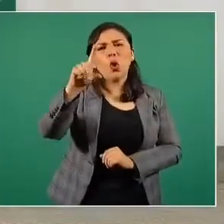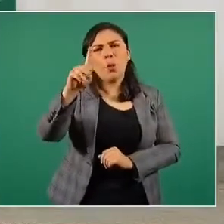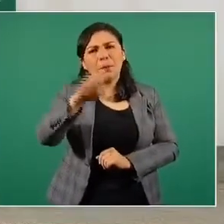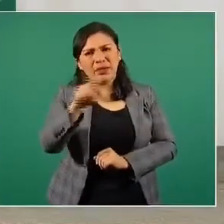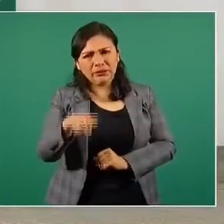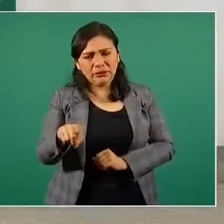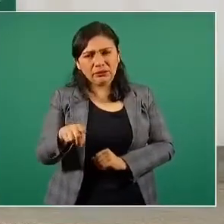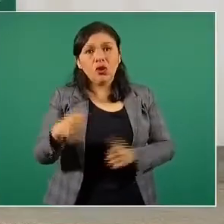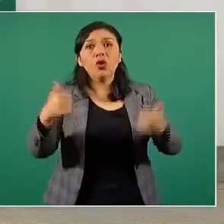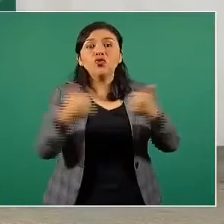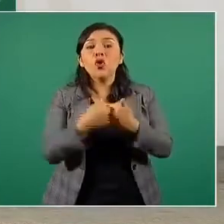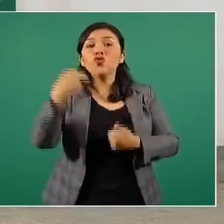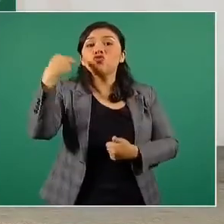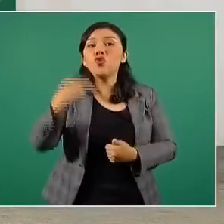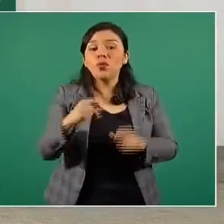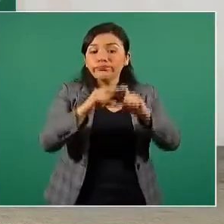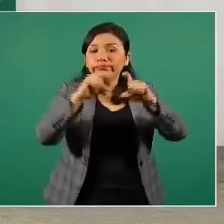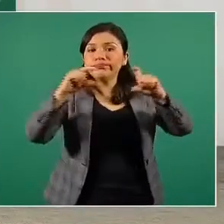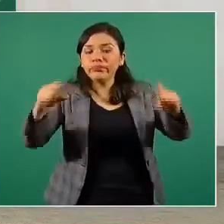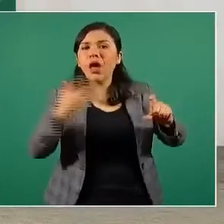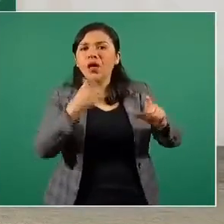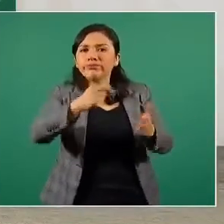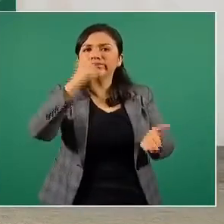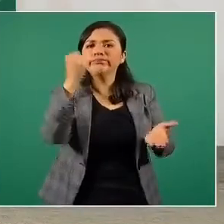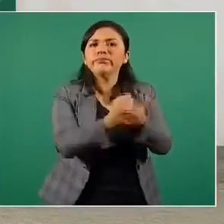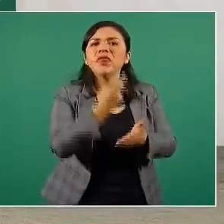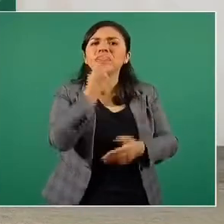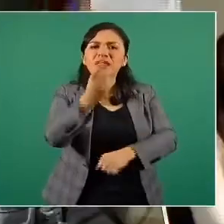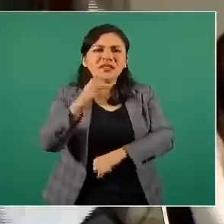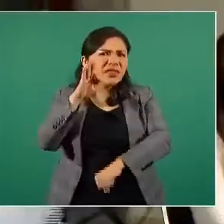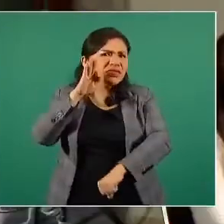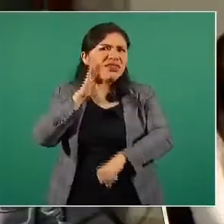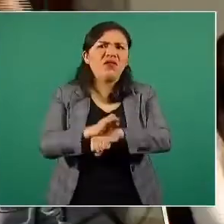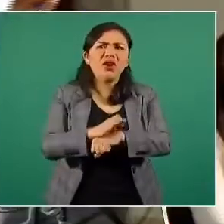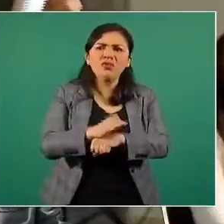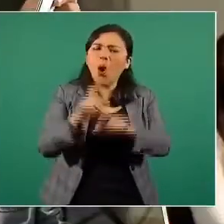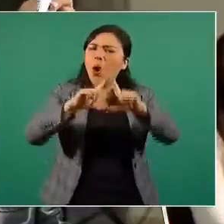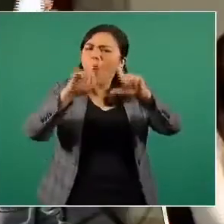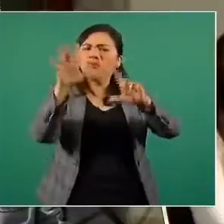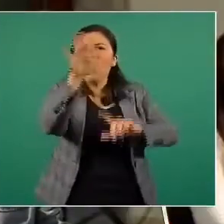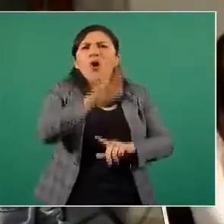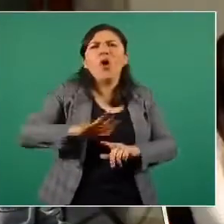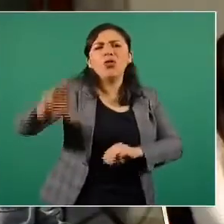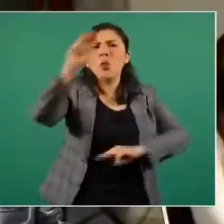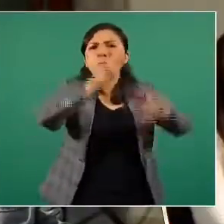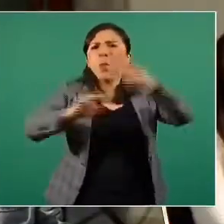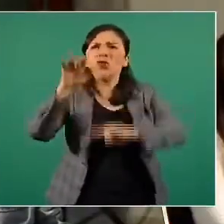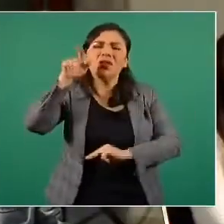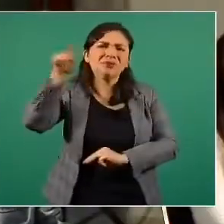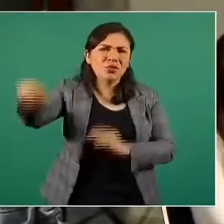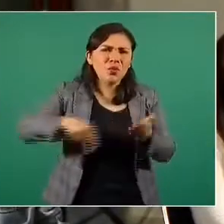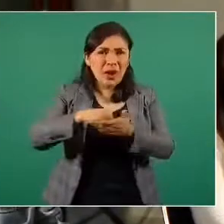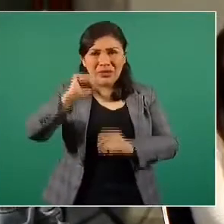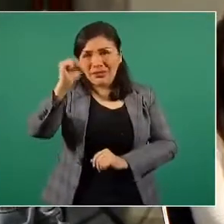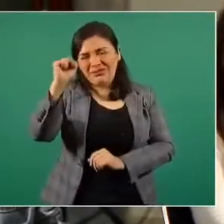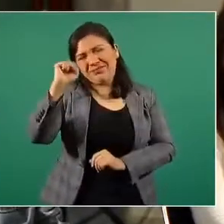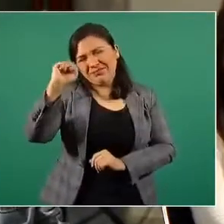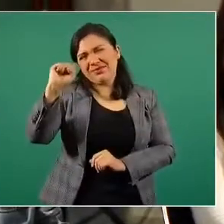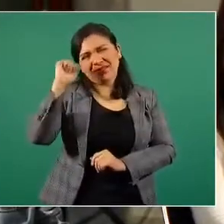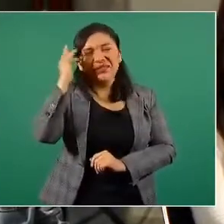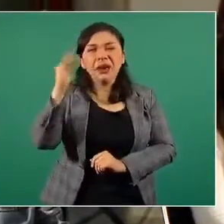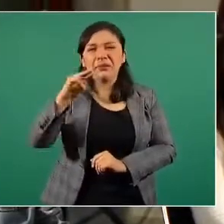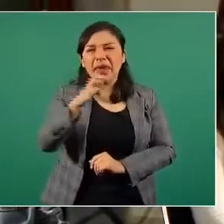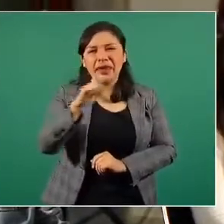no con mayúsculas, se comprometió a defender toda la sierra de San Miguelito, no solamente